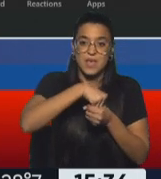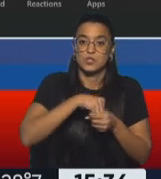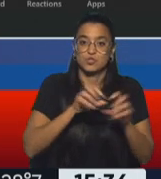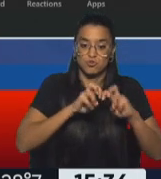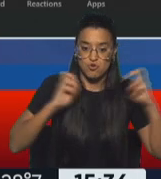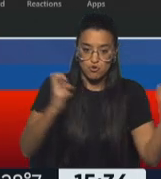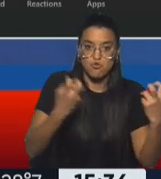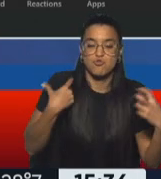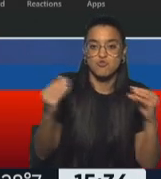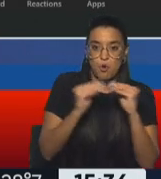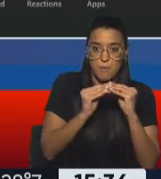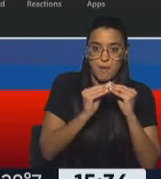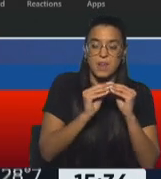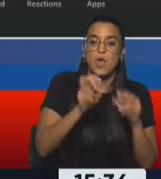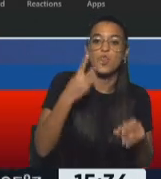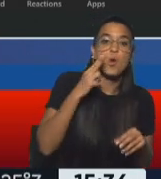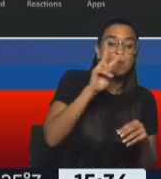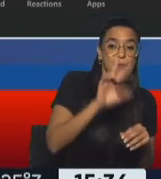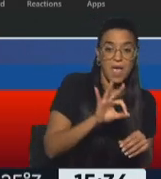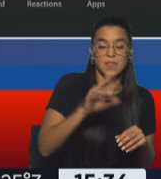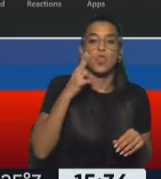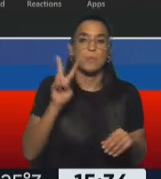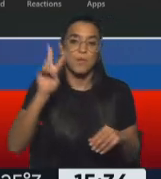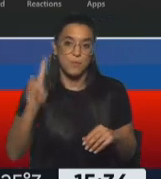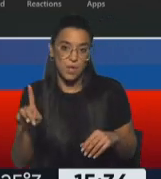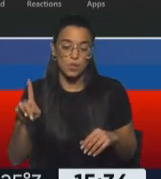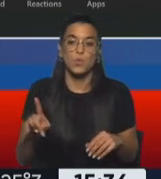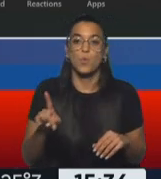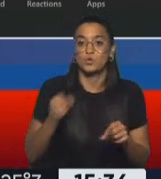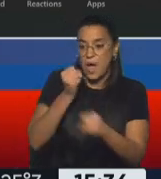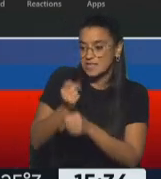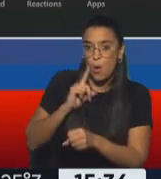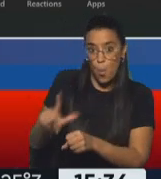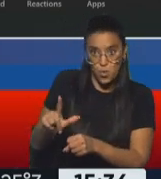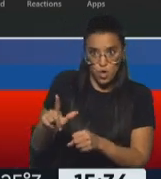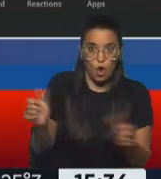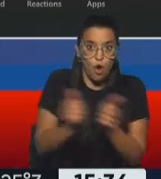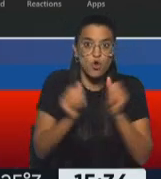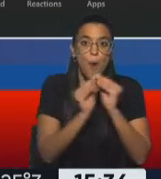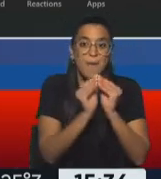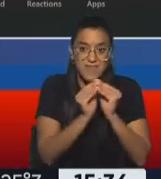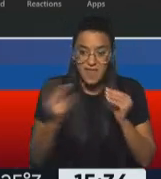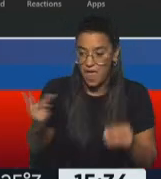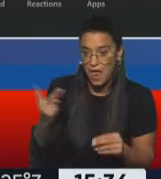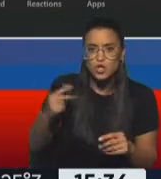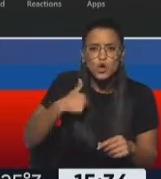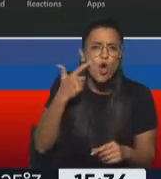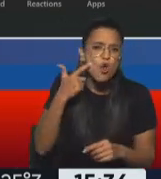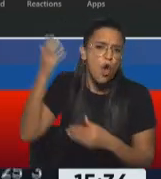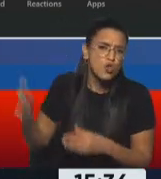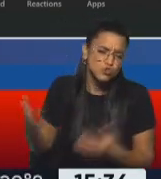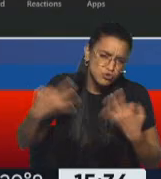Exordinario del 2020-2021 hasta el 28 de julio. Y bueno, yo la conozco a ella